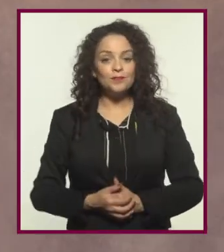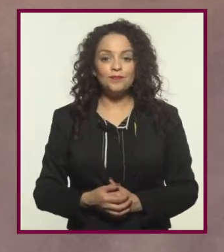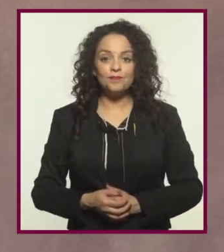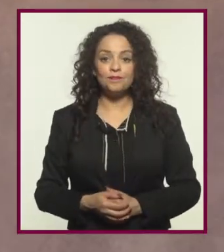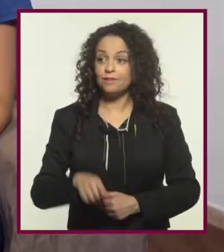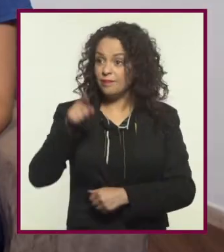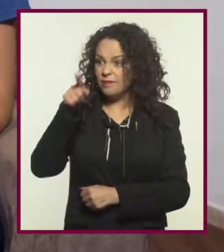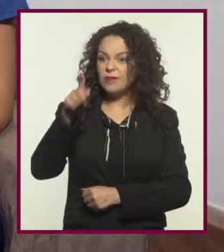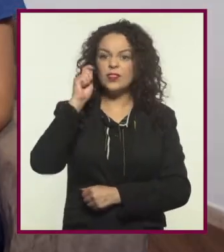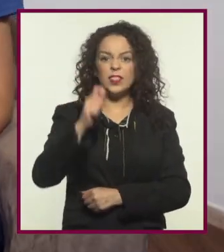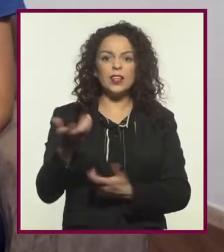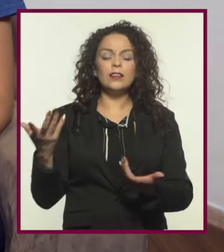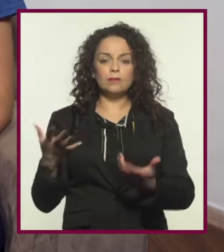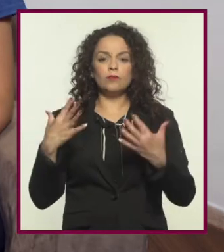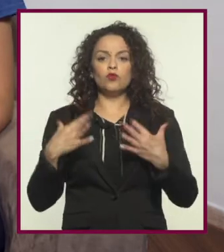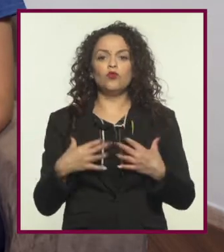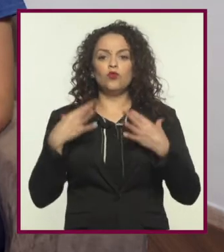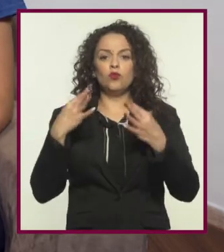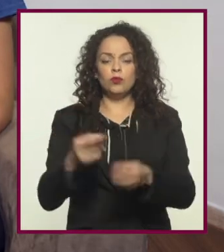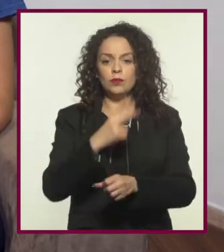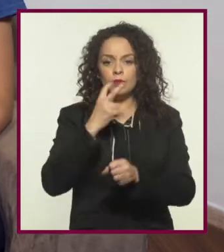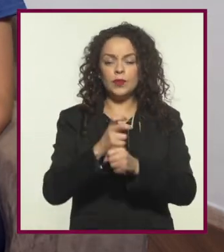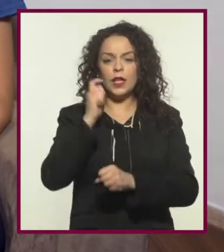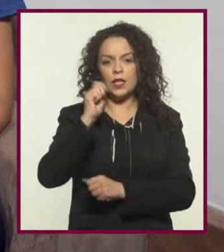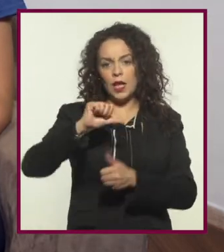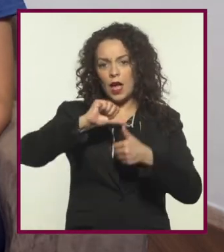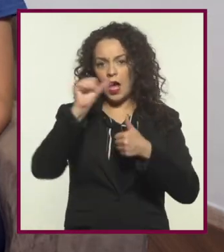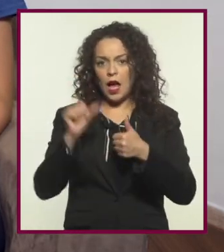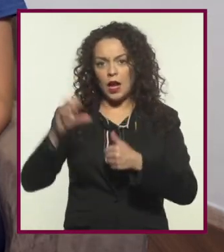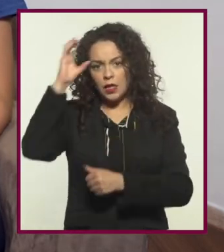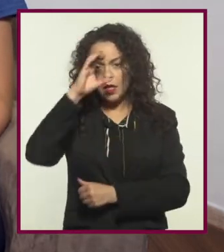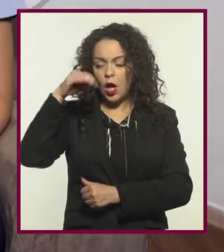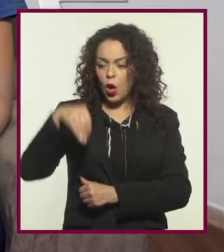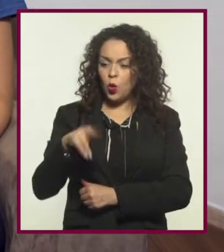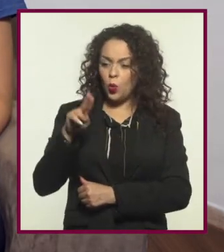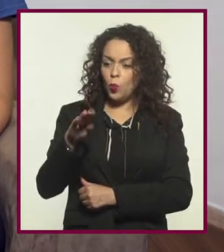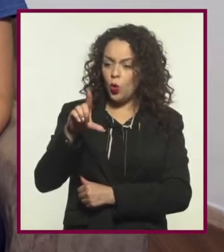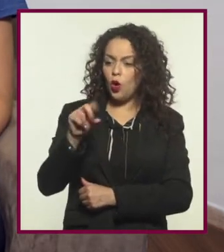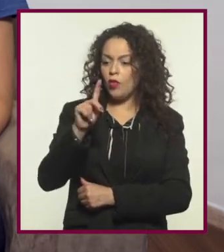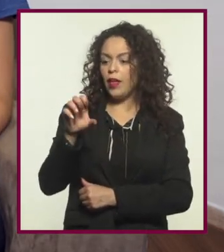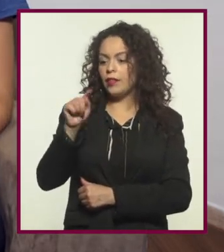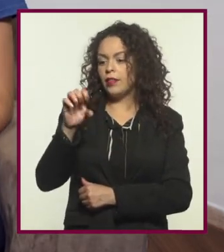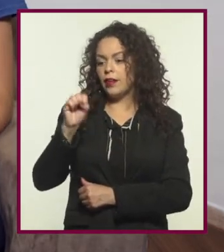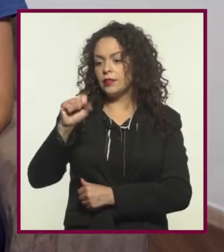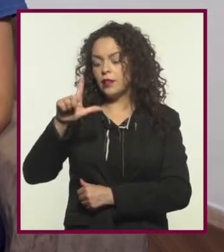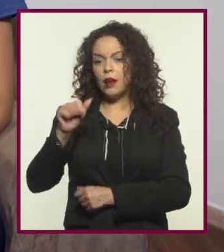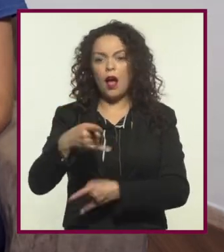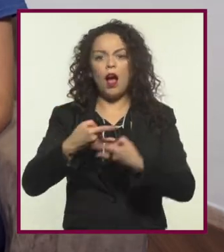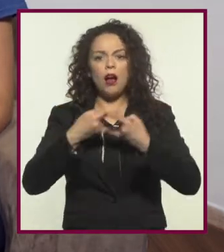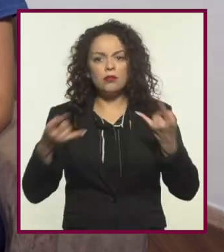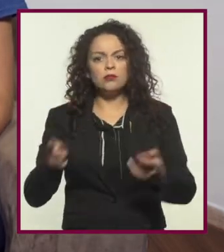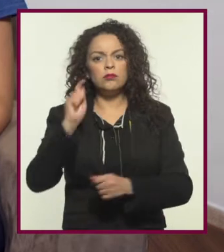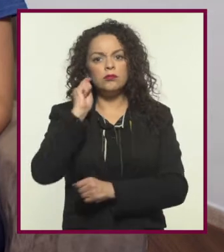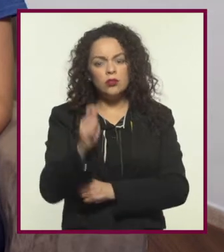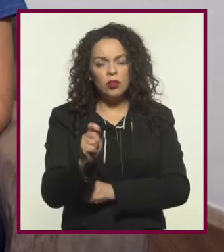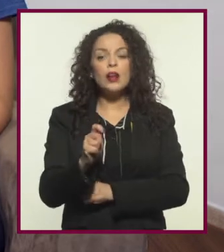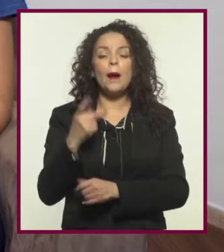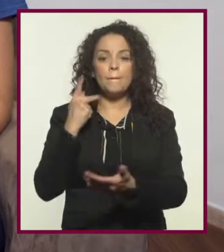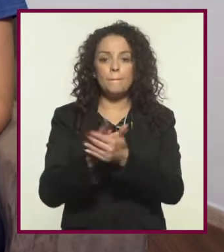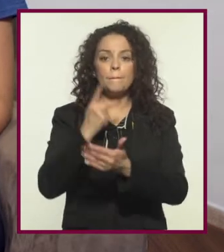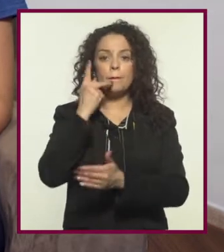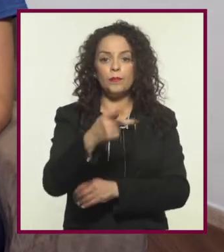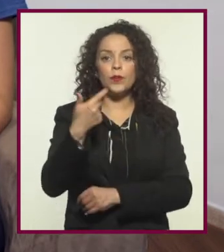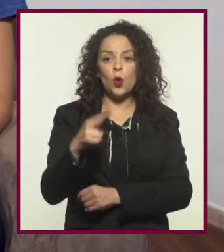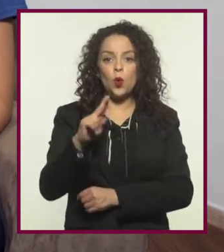Exactamente. Ella es cofundadora del colectivo de arte y ciencia Cúmulo de Tesla. Sus historias han aparecido en antologías